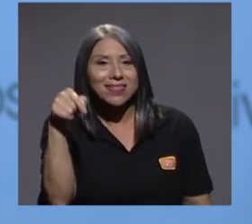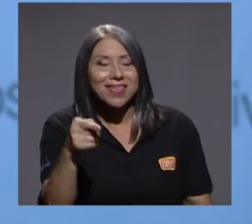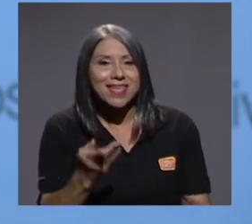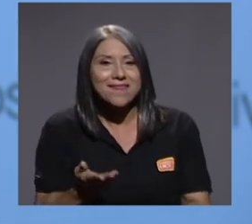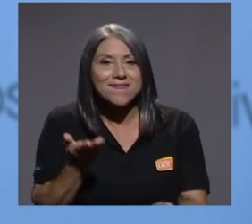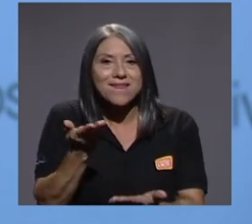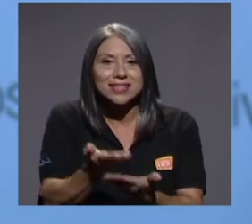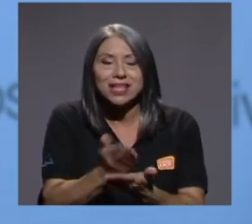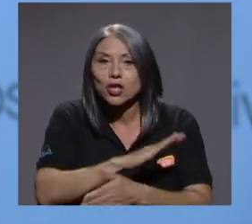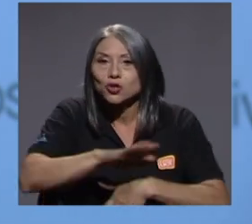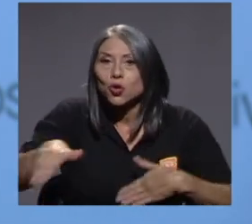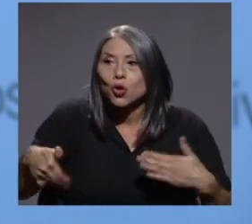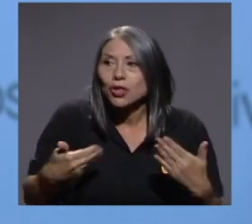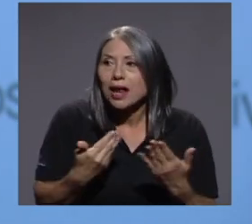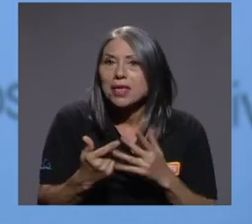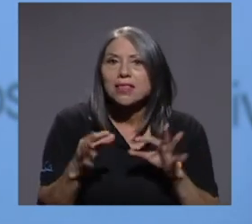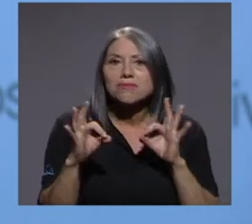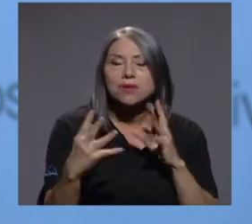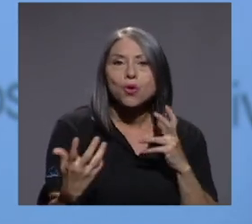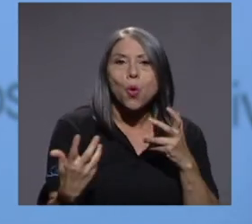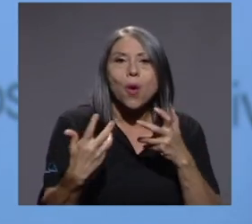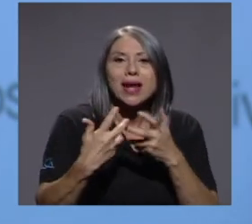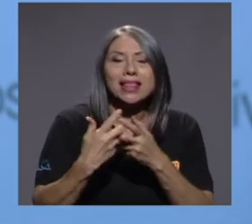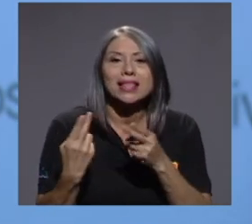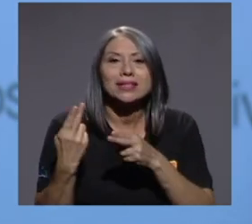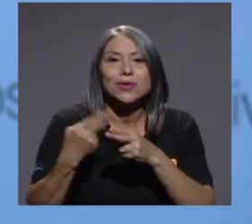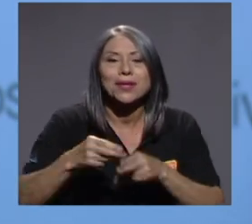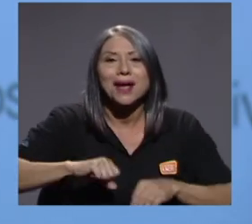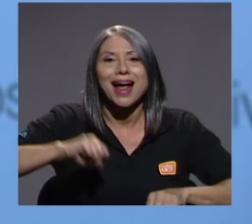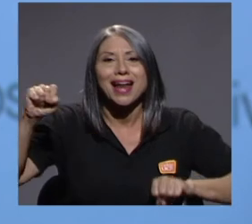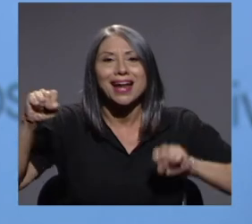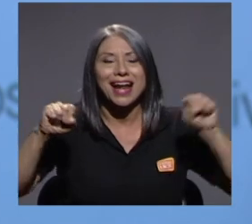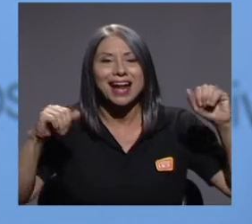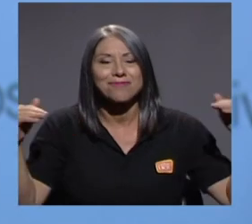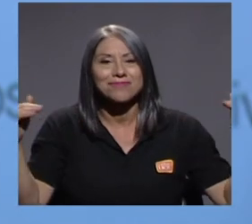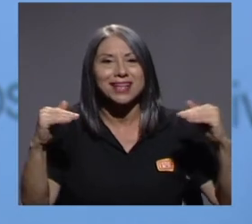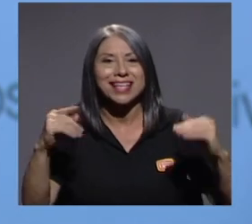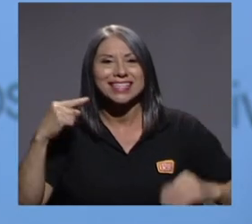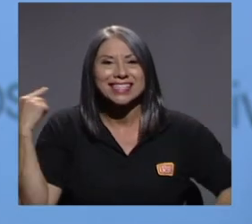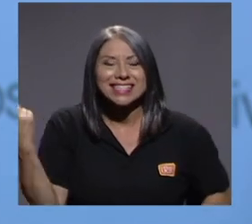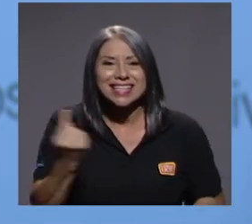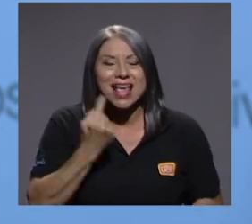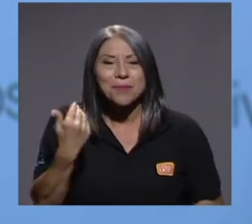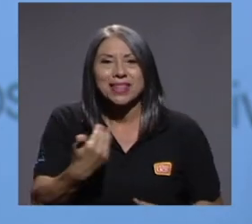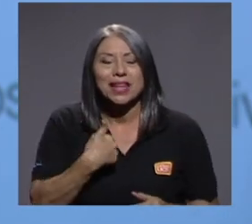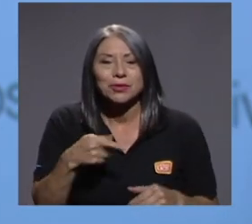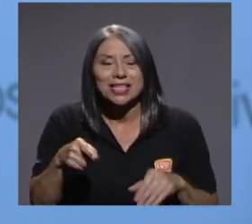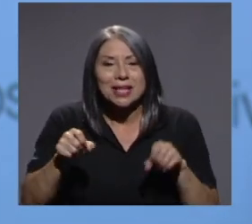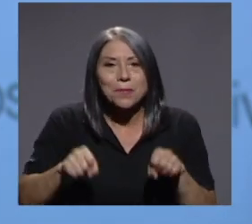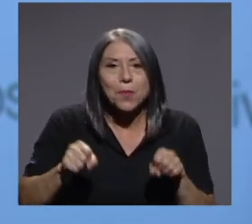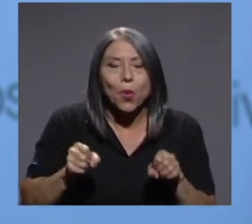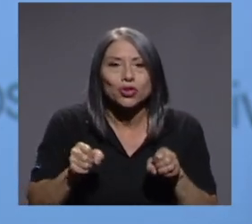totalmente coherentes con lo que conocemos con ganar-ganar, o siempre tenemos esa posibilidad.